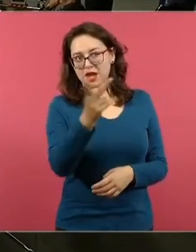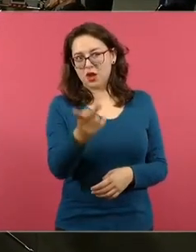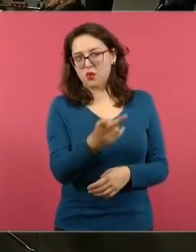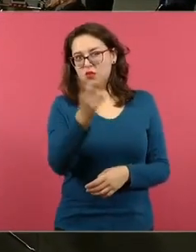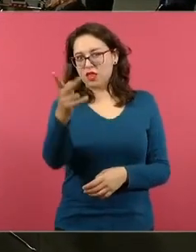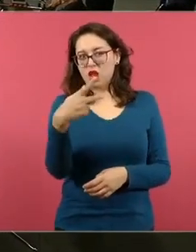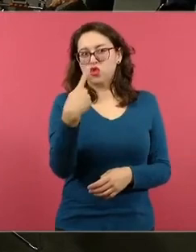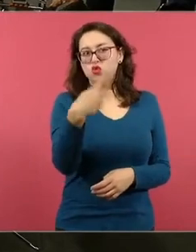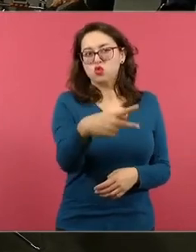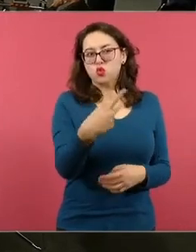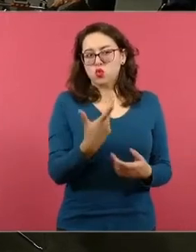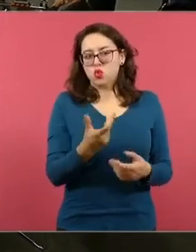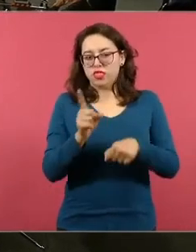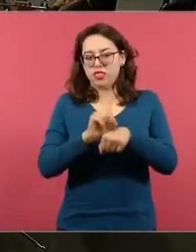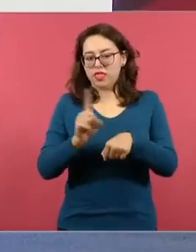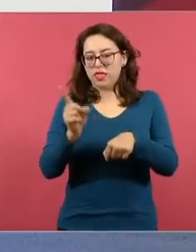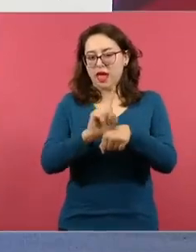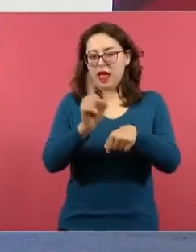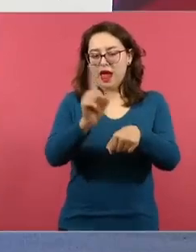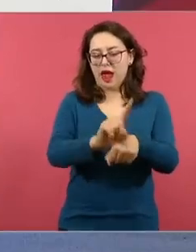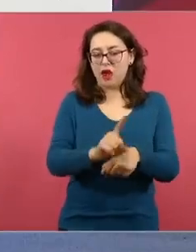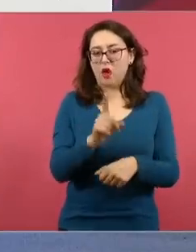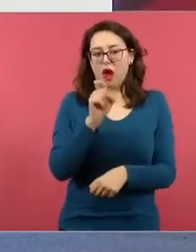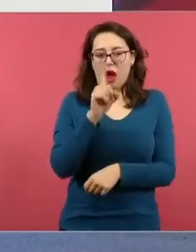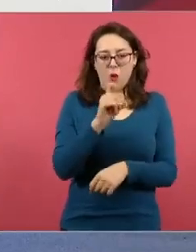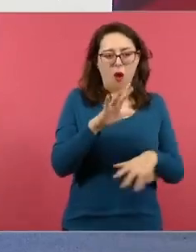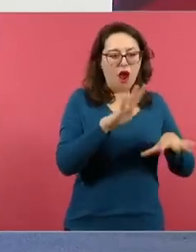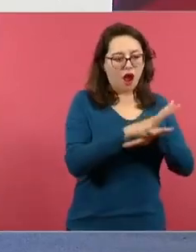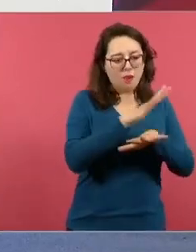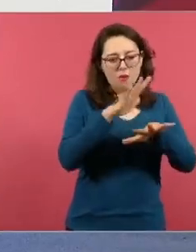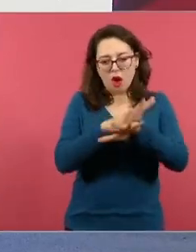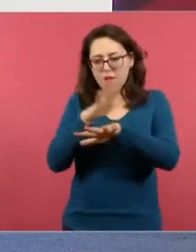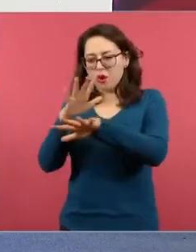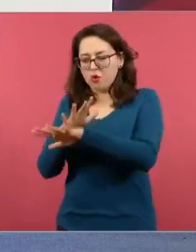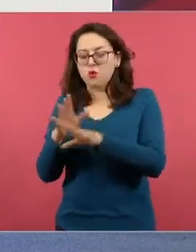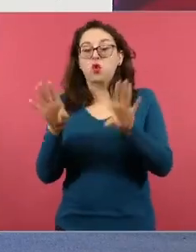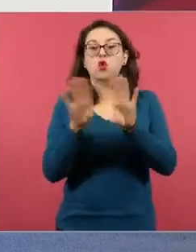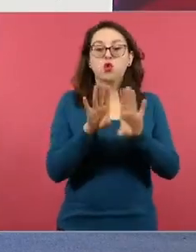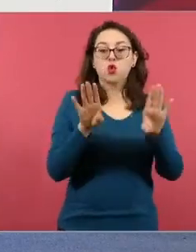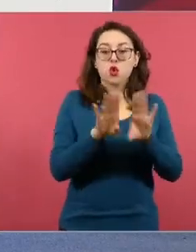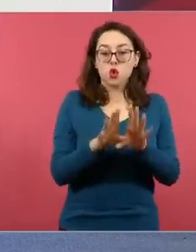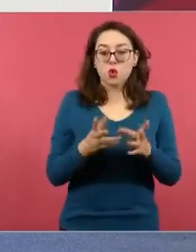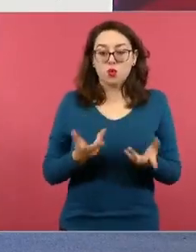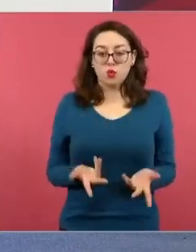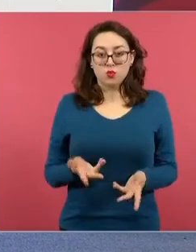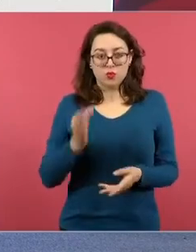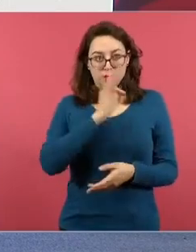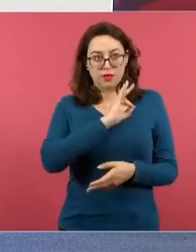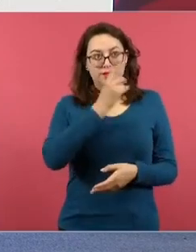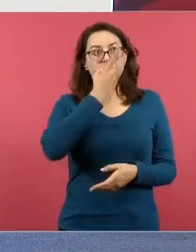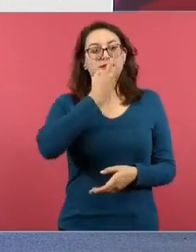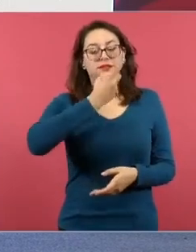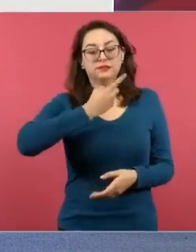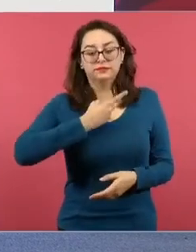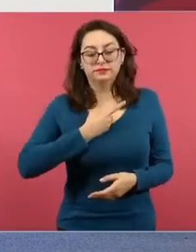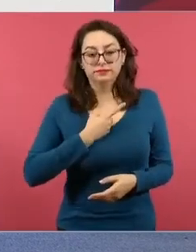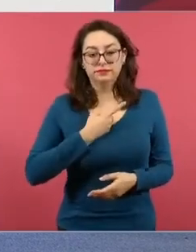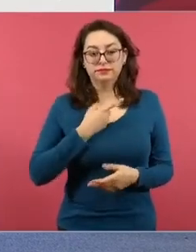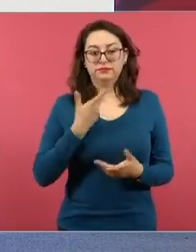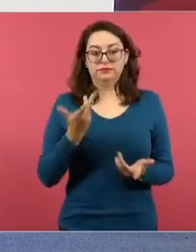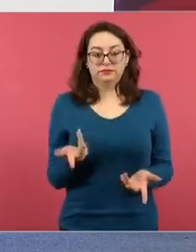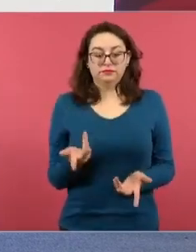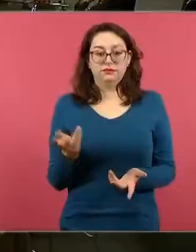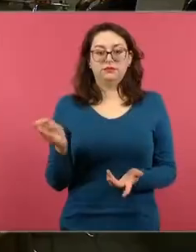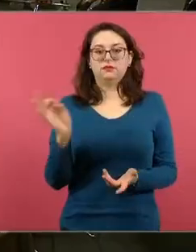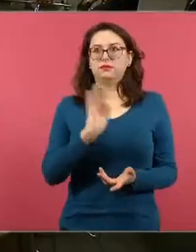de la materia en tu vida diaria y en la elaboración de objetos que ayuden a resolver los problemas de la comunidad. Algunos papás